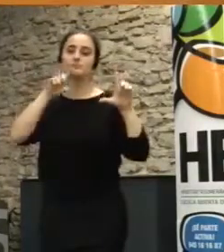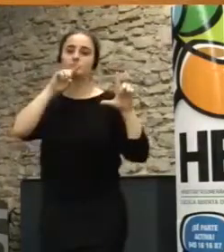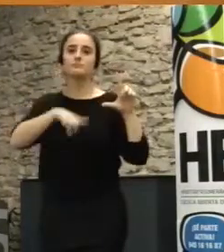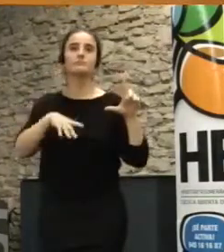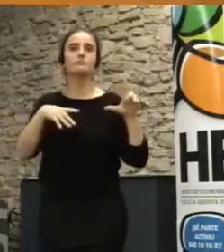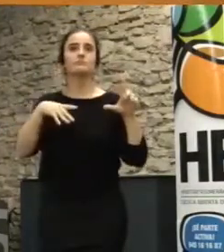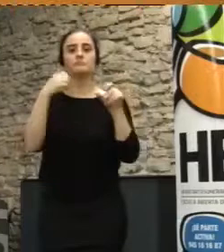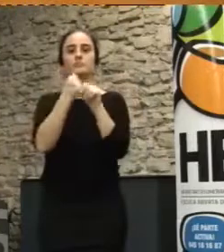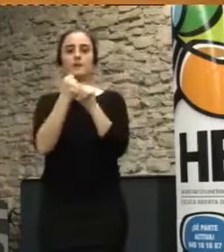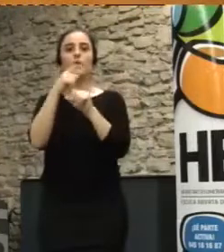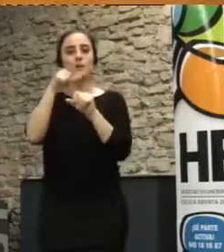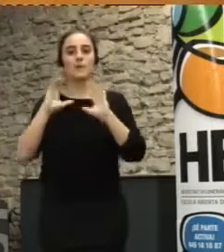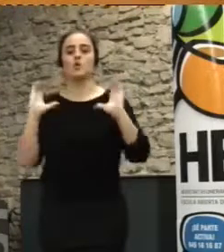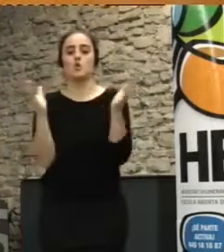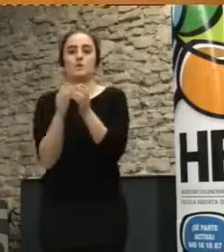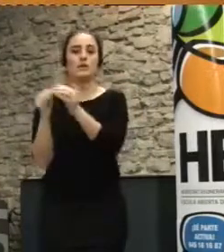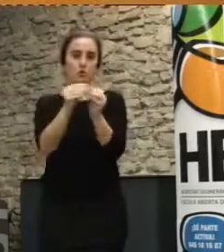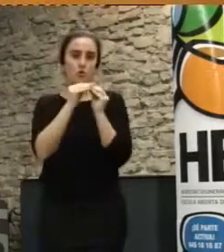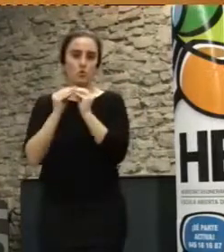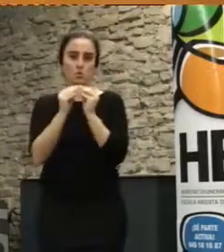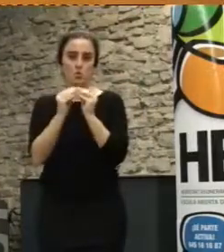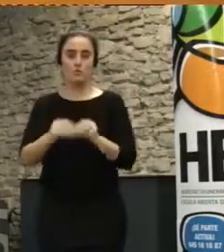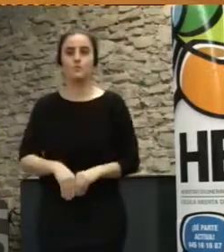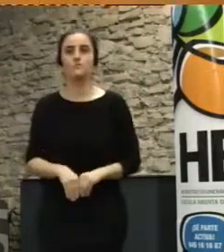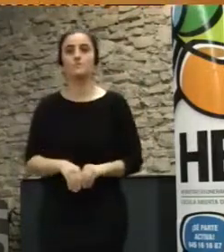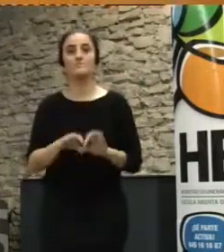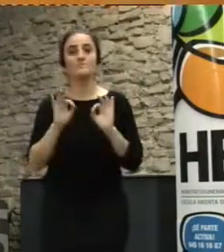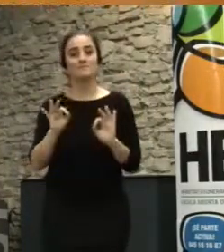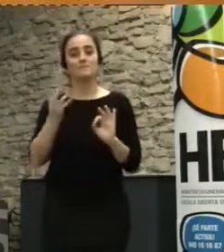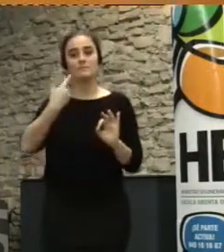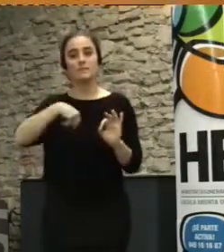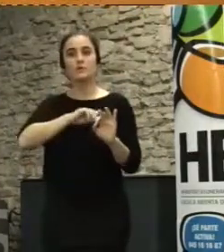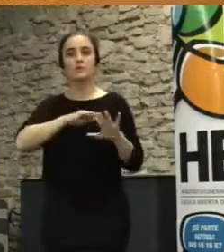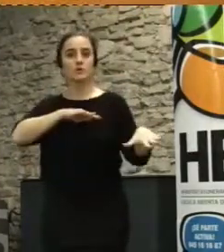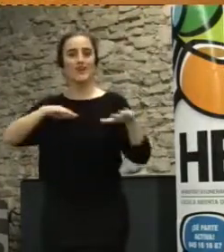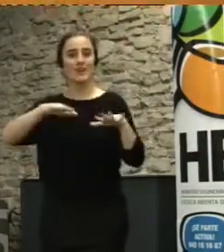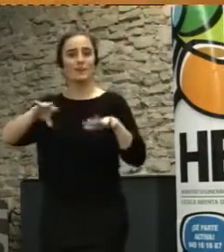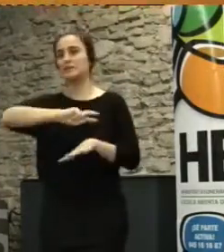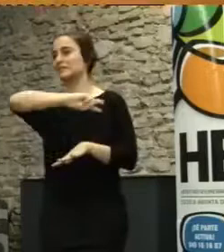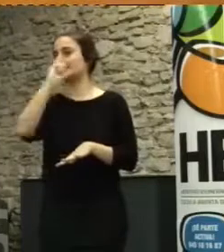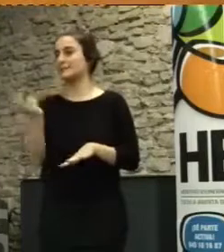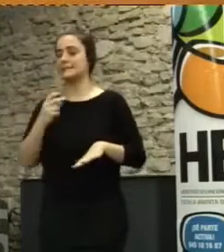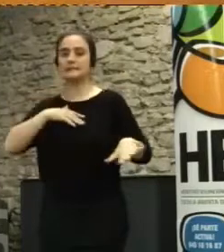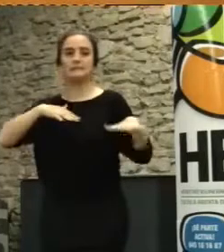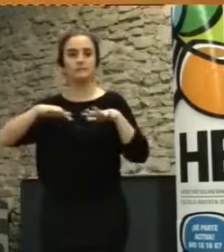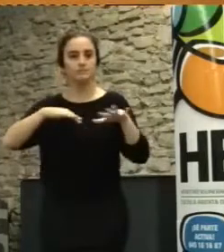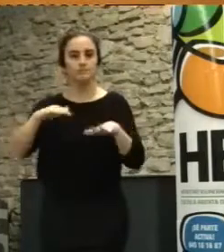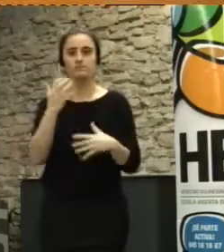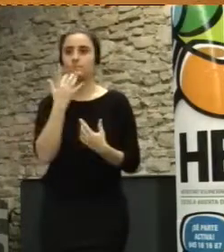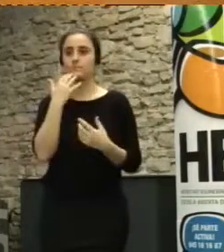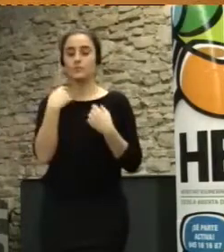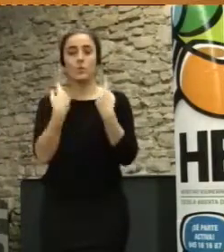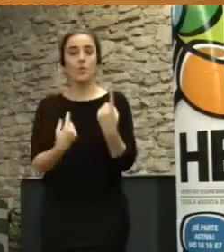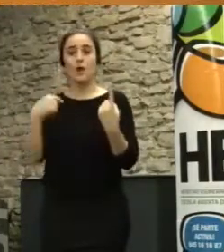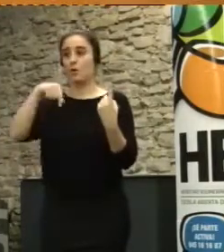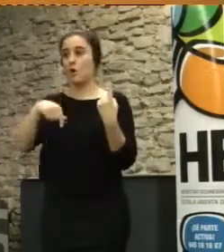trabajo comunitario conjunto. Y para ello hemos puesto en marcha diferentes acciones. Una de ellas es la que hoy